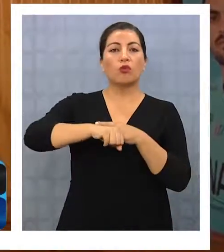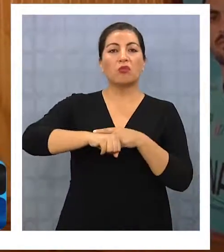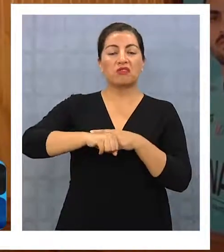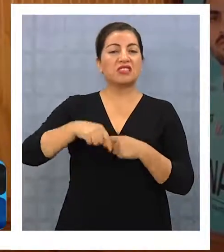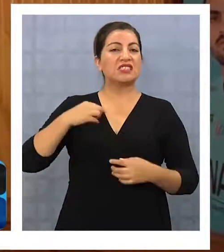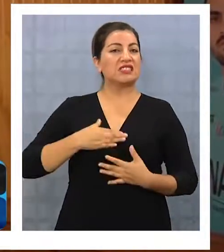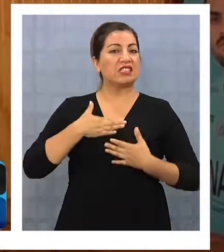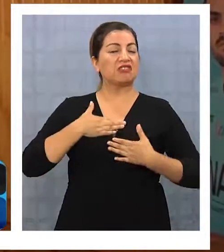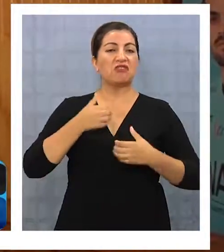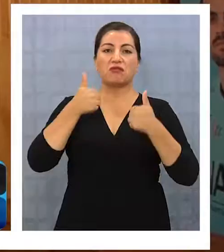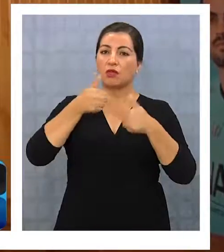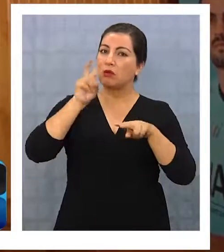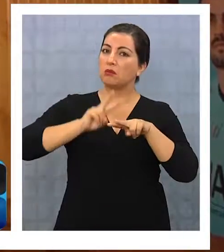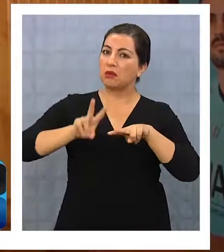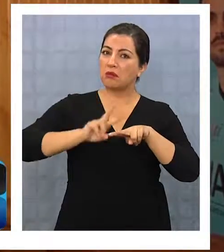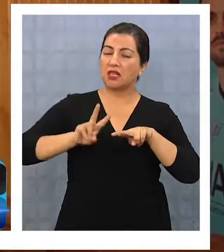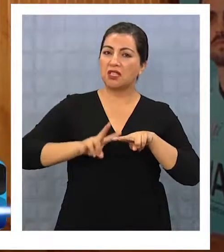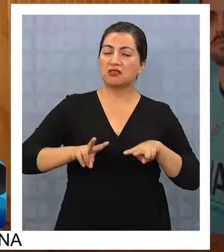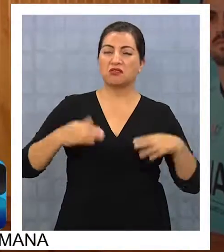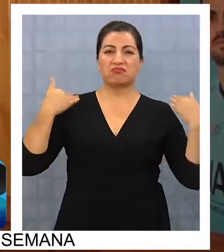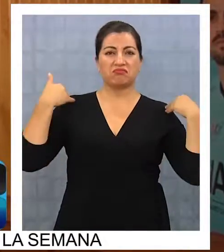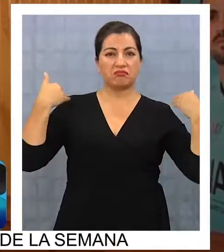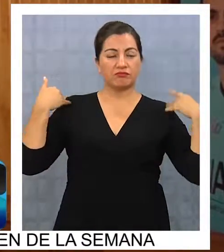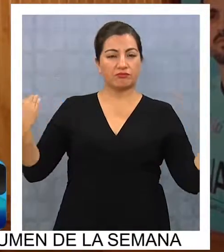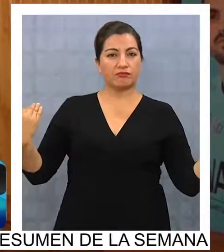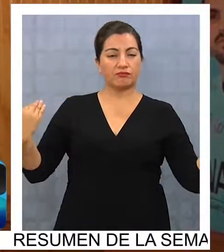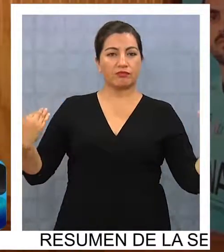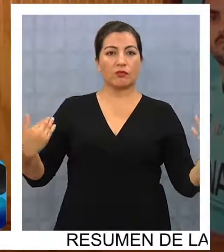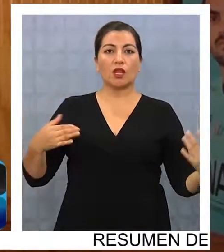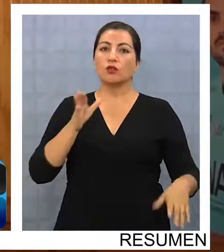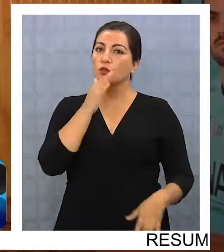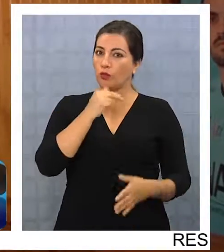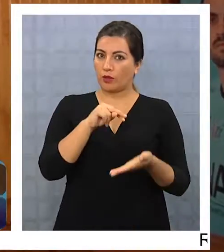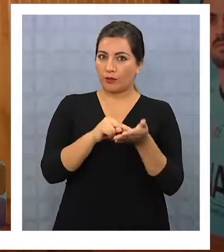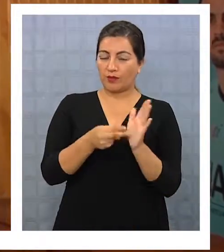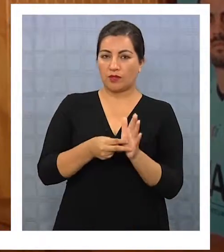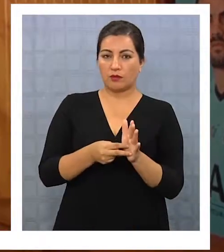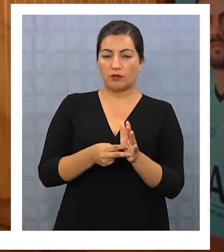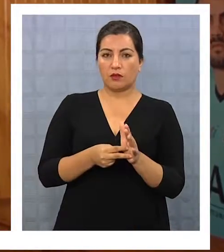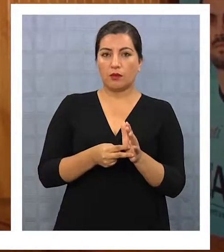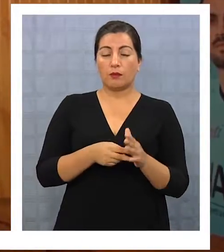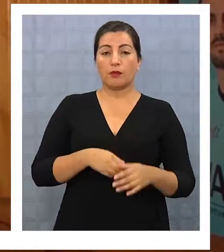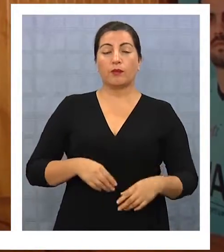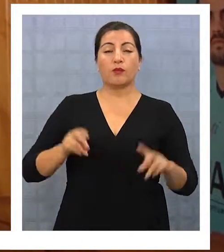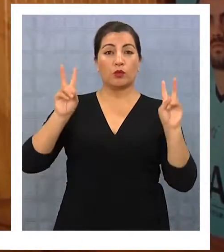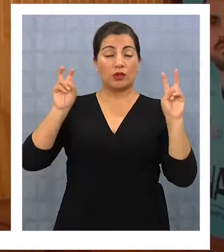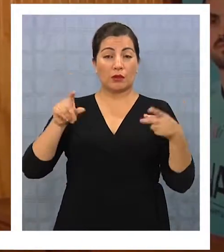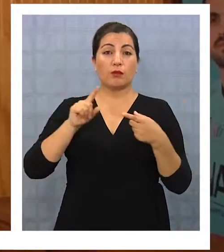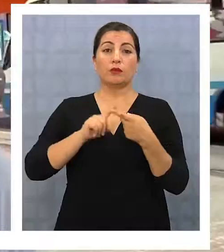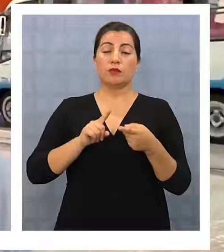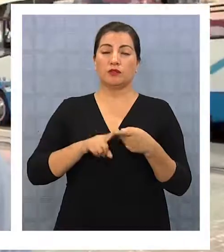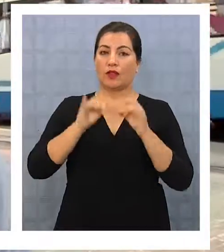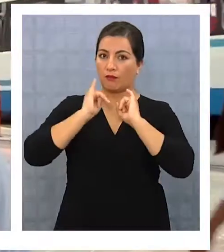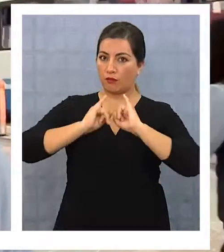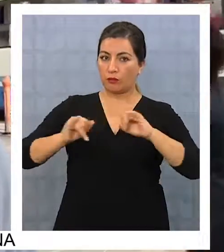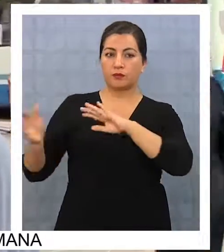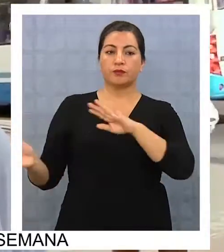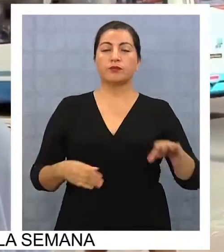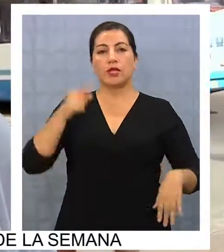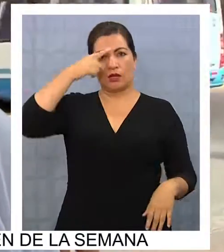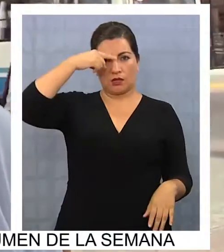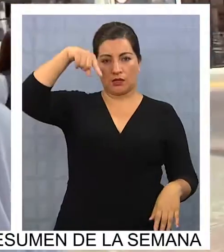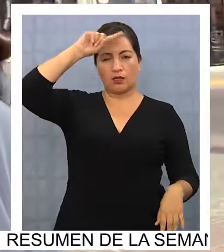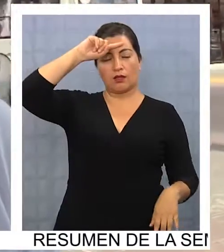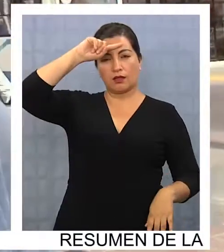preparados. Tienen buena preparación física, así que no sería problema. Pero algo personal que se le estoy dando esa información. En Calama con